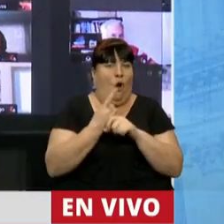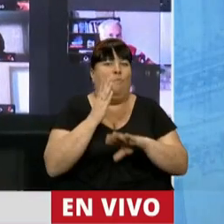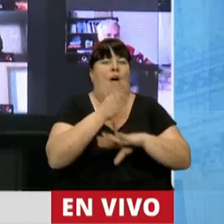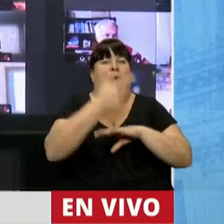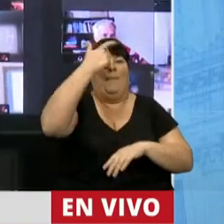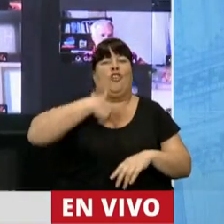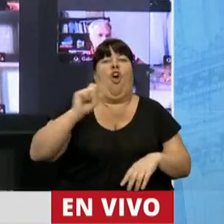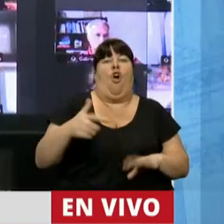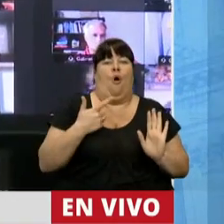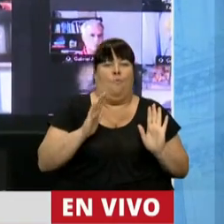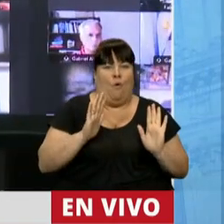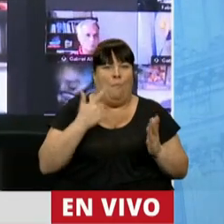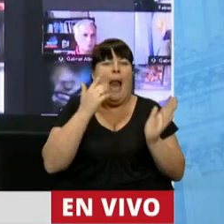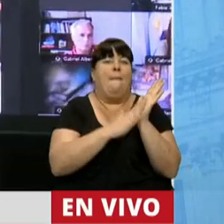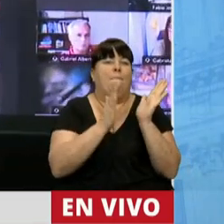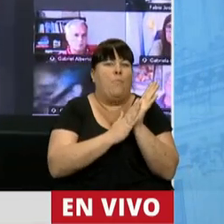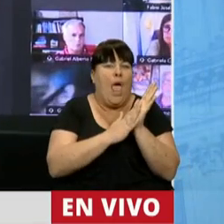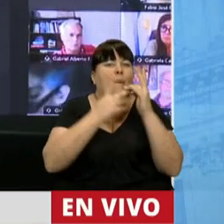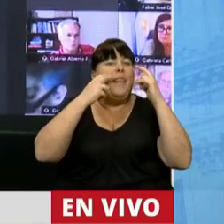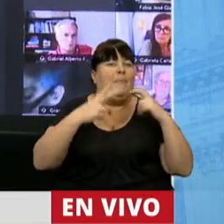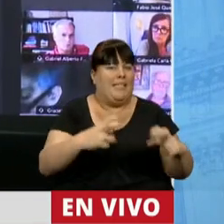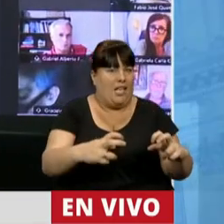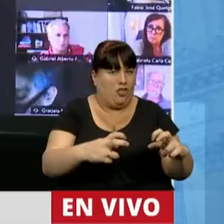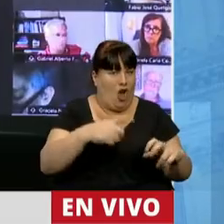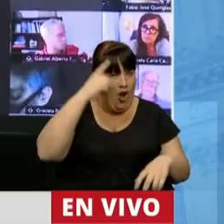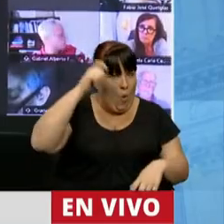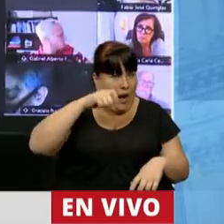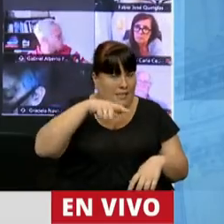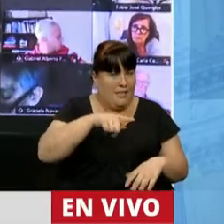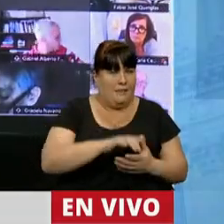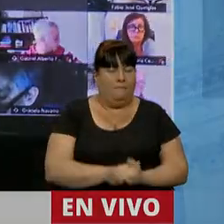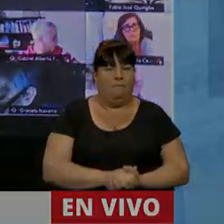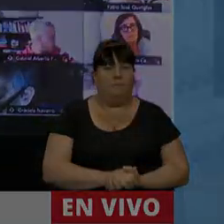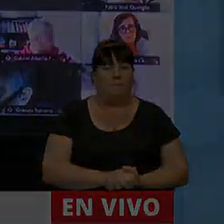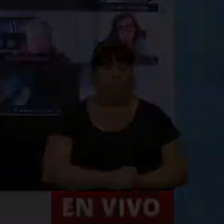obtener como elementos probatorios dentro de la investigación judicial. Gracias. Gracias.